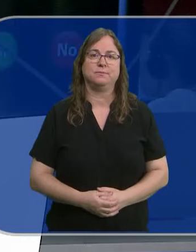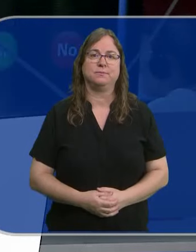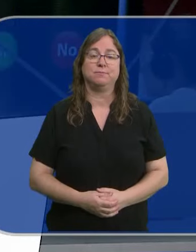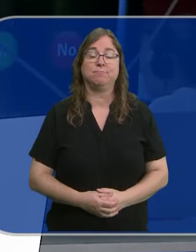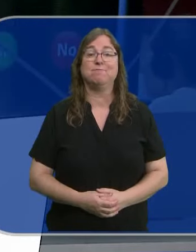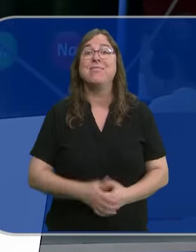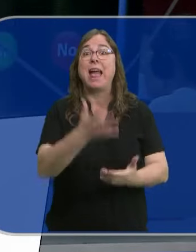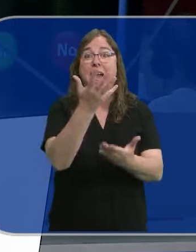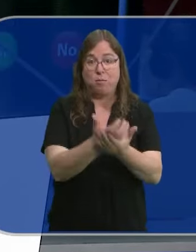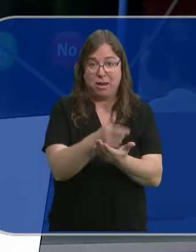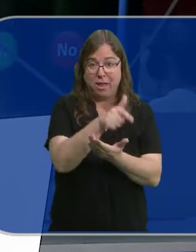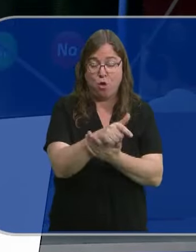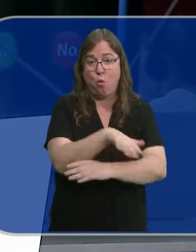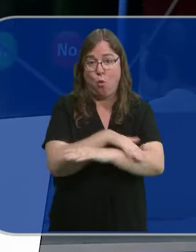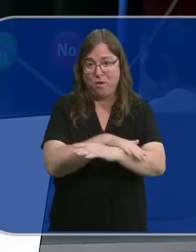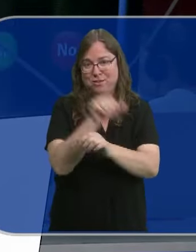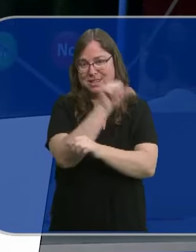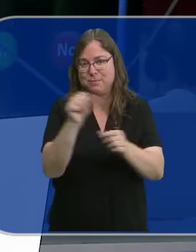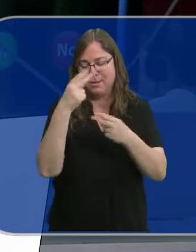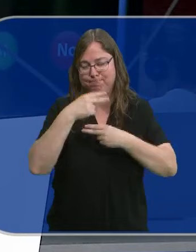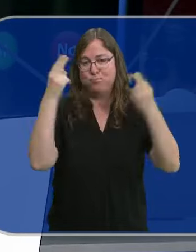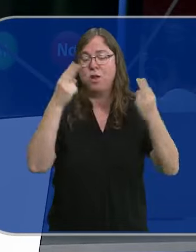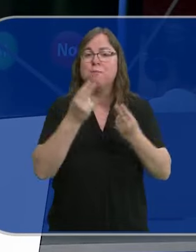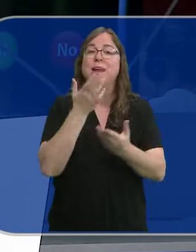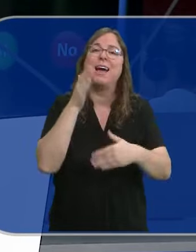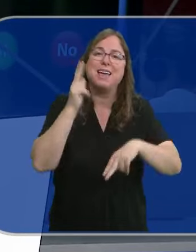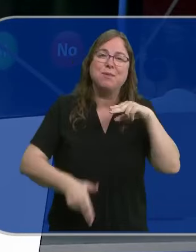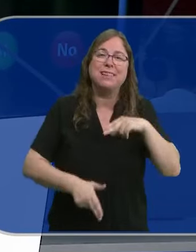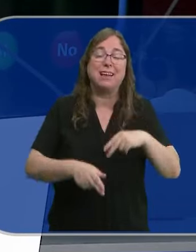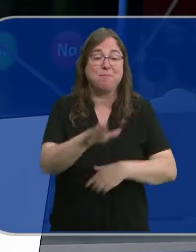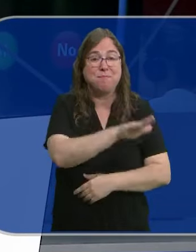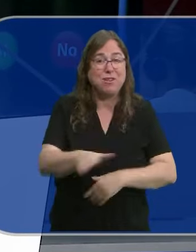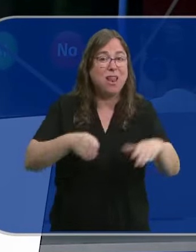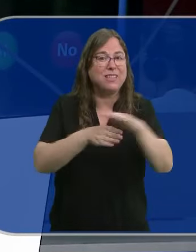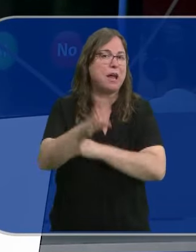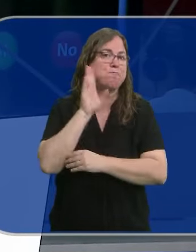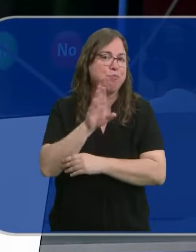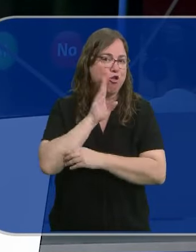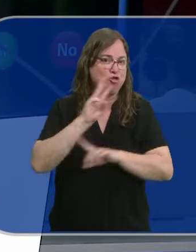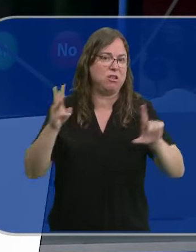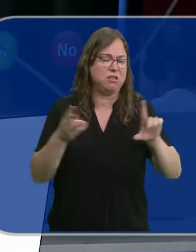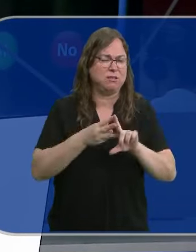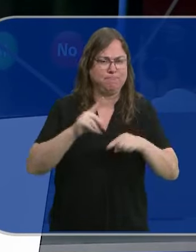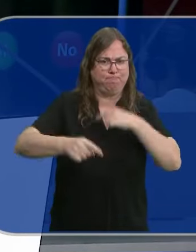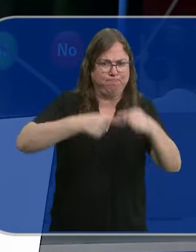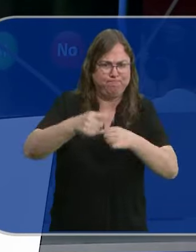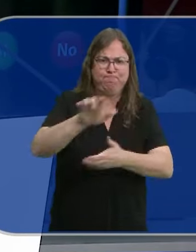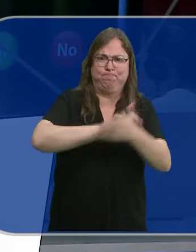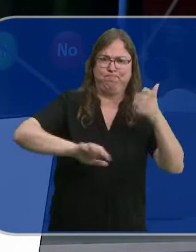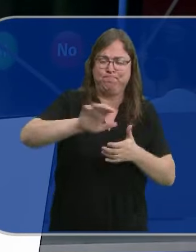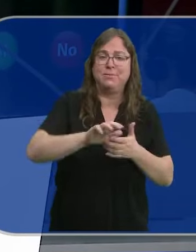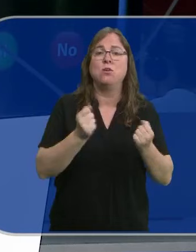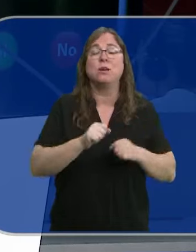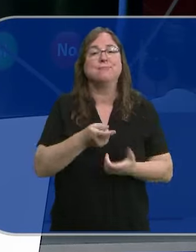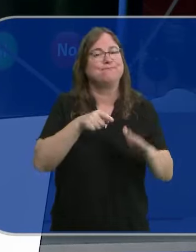La aplicación que esta semana presentaba el gobierno para evitar que los menores accedan al porno en Internet no ha dejado de causar reacciones y controversia.